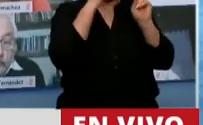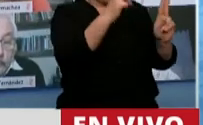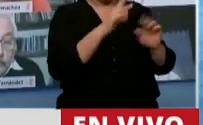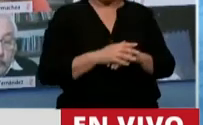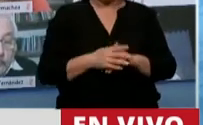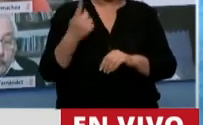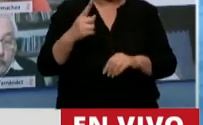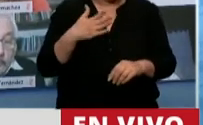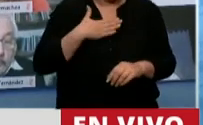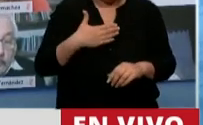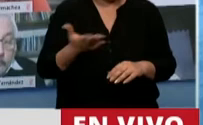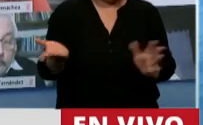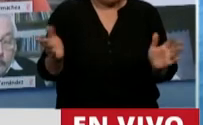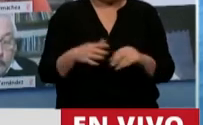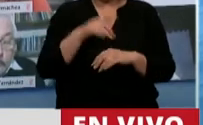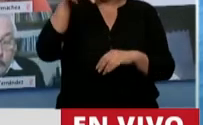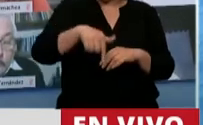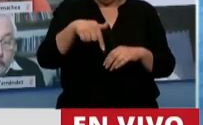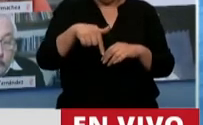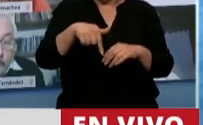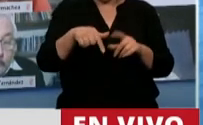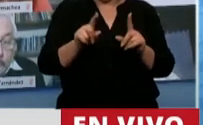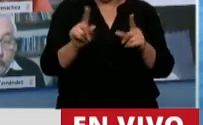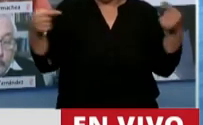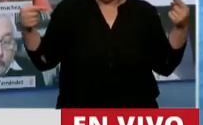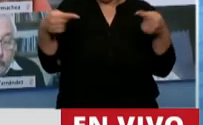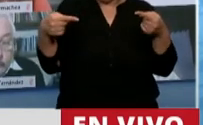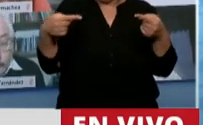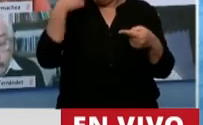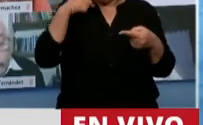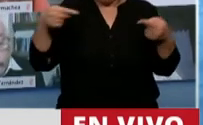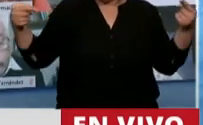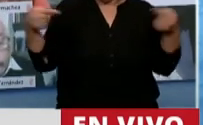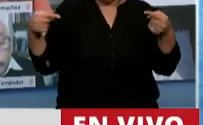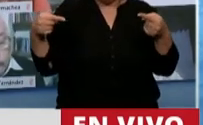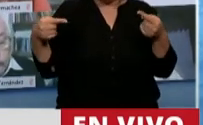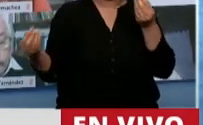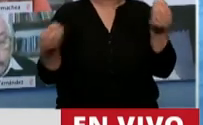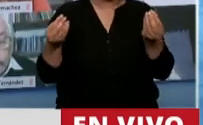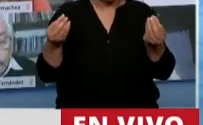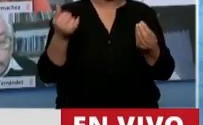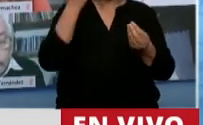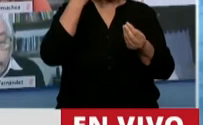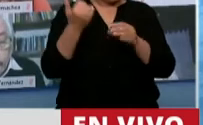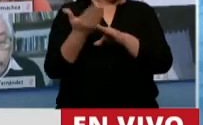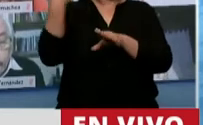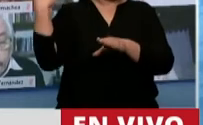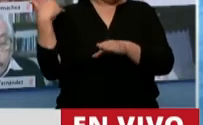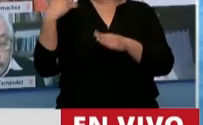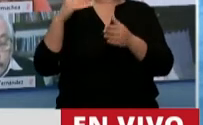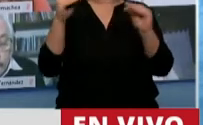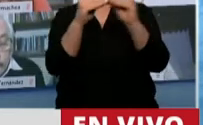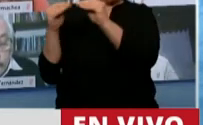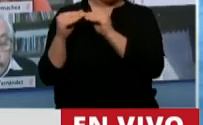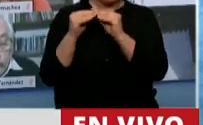Lamentablemente, Presidente, eso hoy no ha sucedido aquí porque como ya se ha marcado por muchos de mis